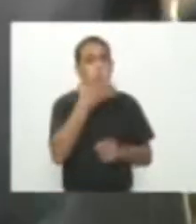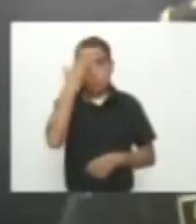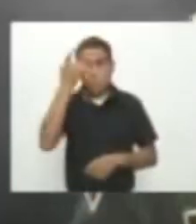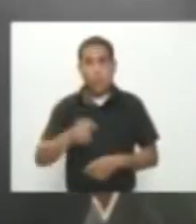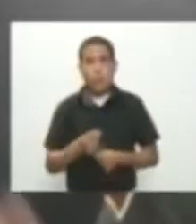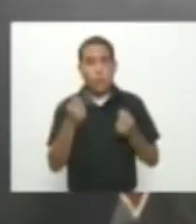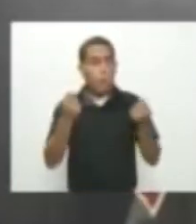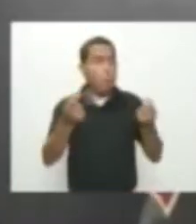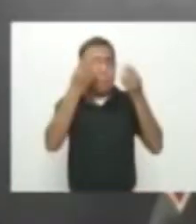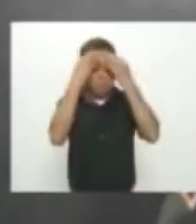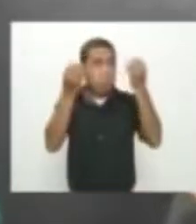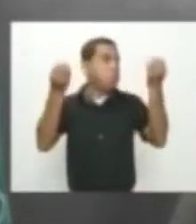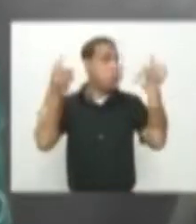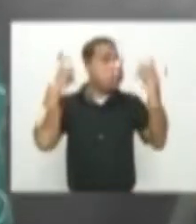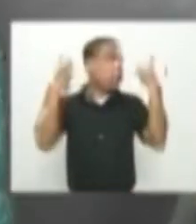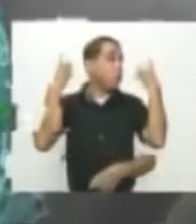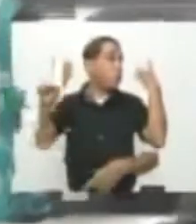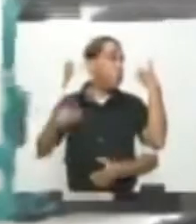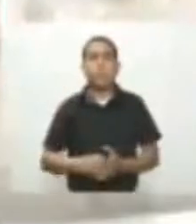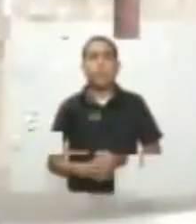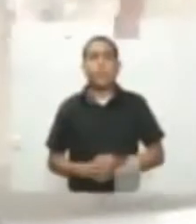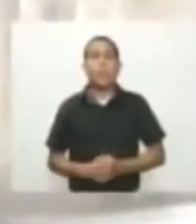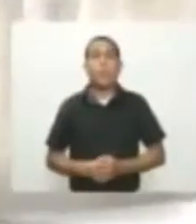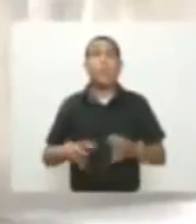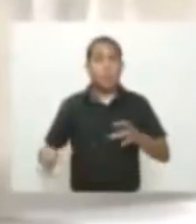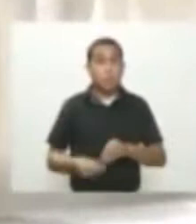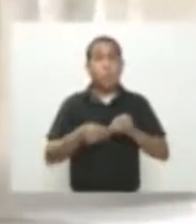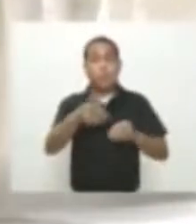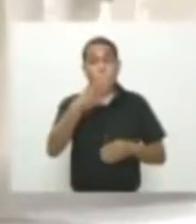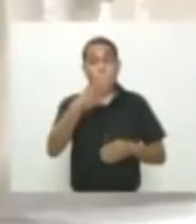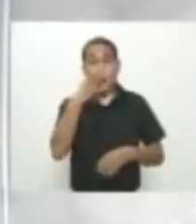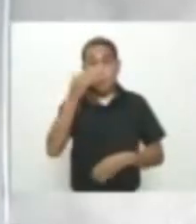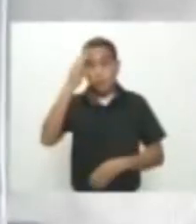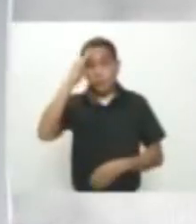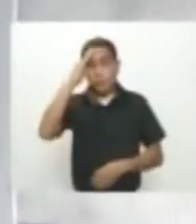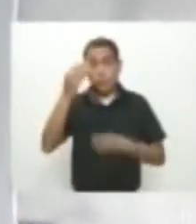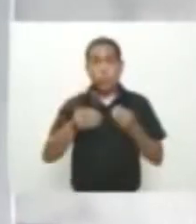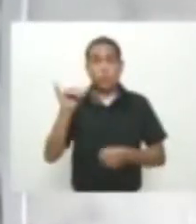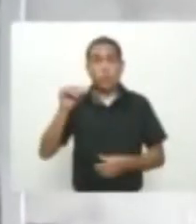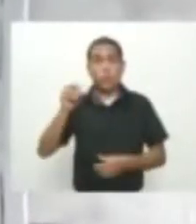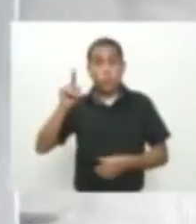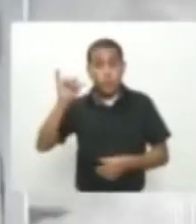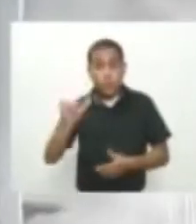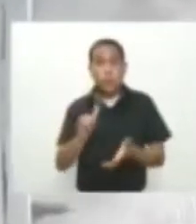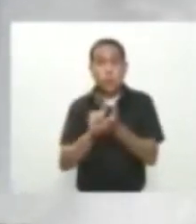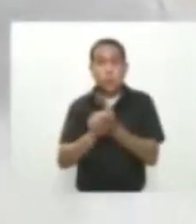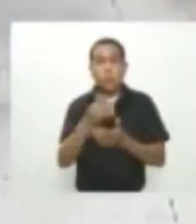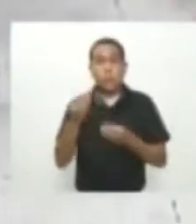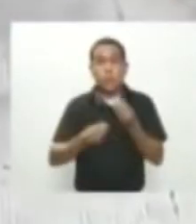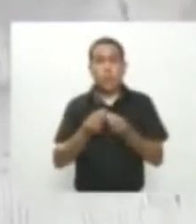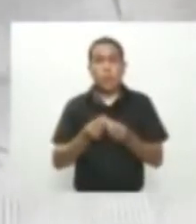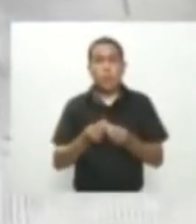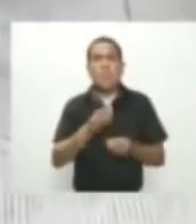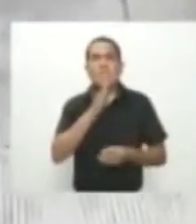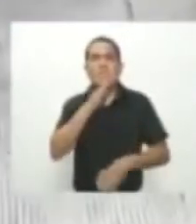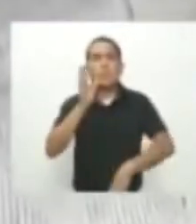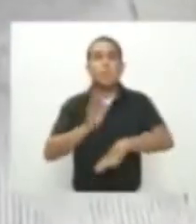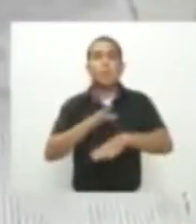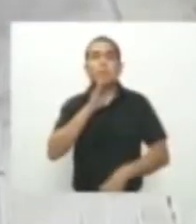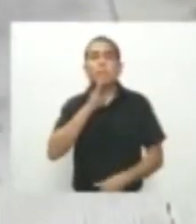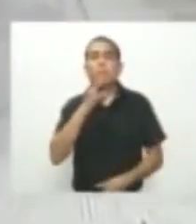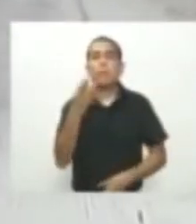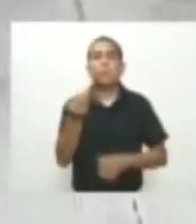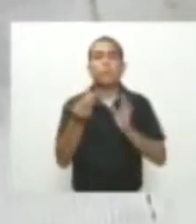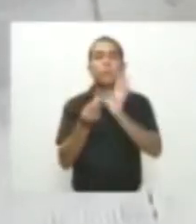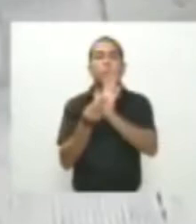impunto Asimismo, se abstuvo de que el crimen del auxiliar Jordi Miranda haya sido perpetrado por miembros del